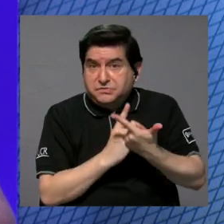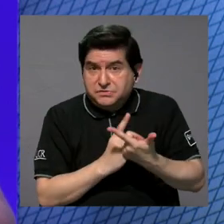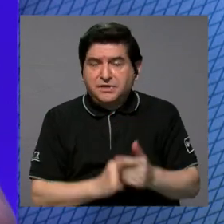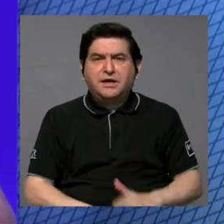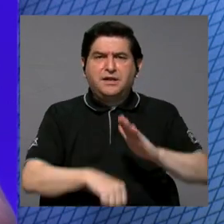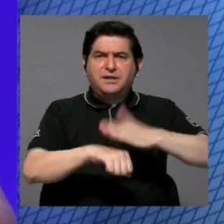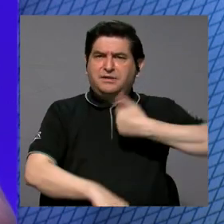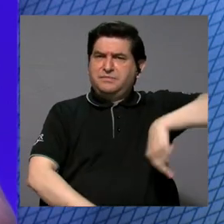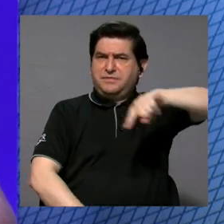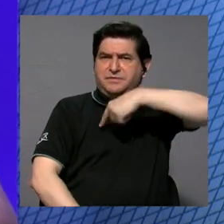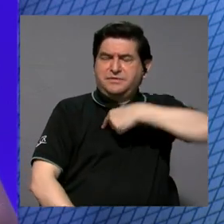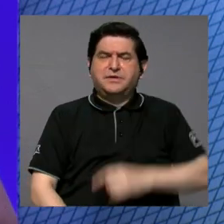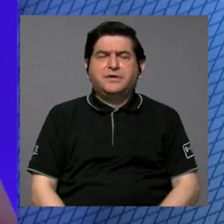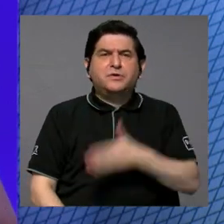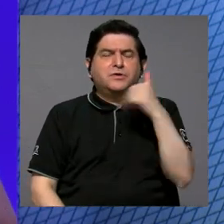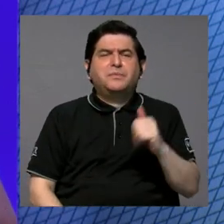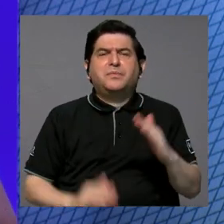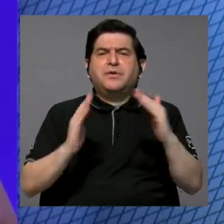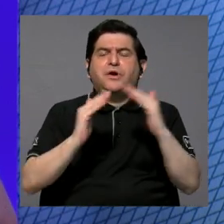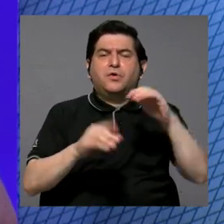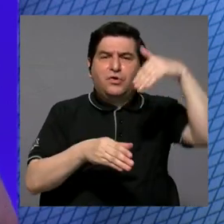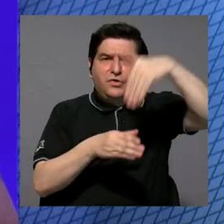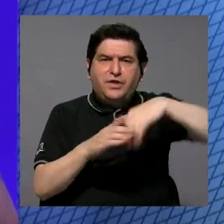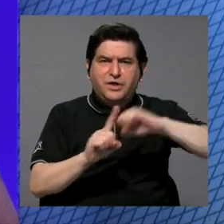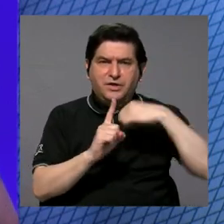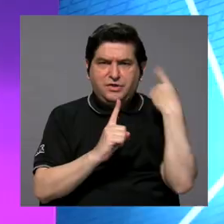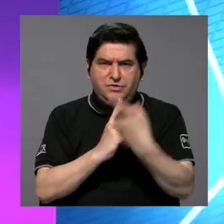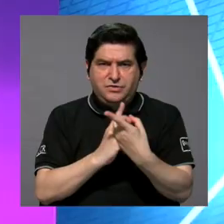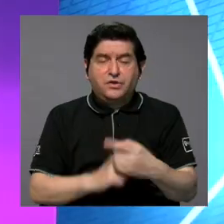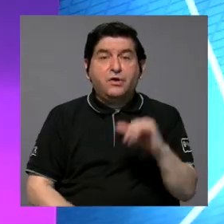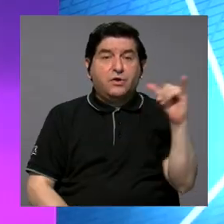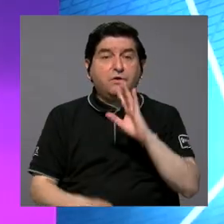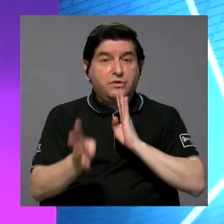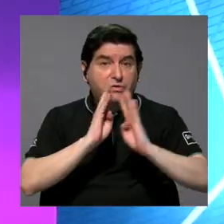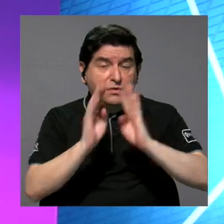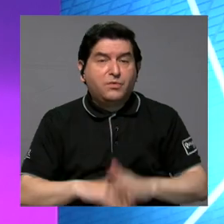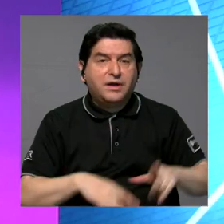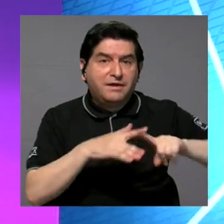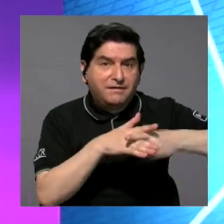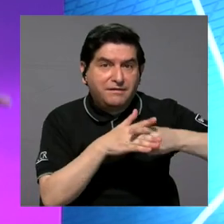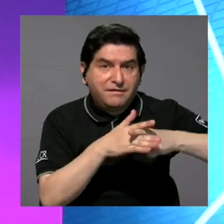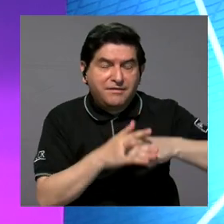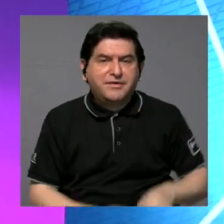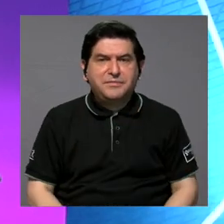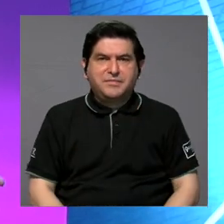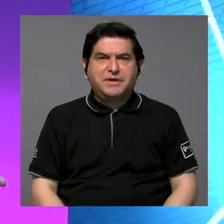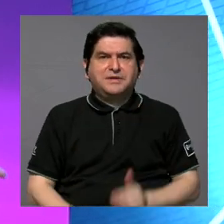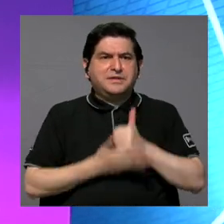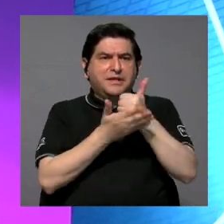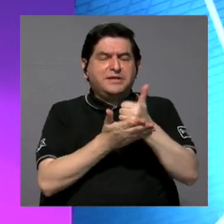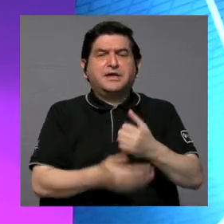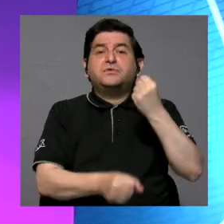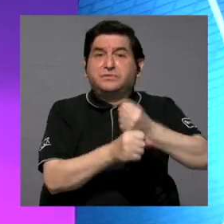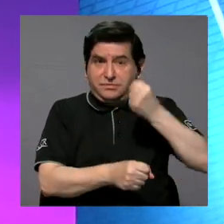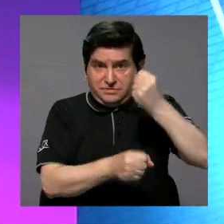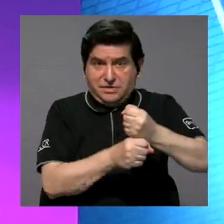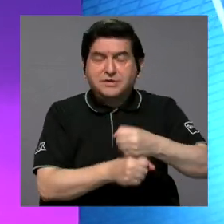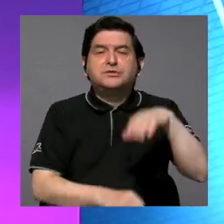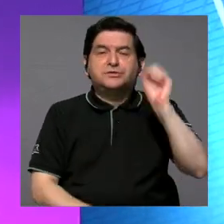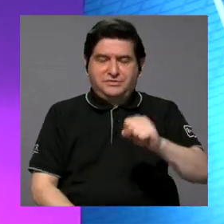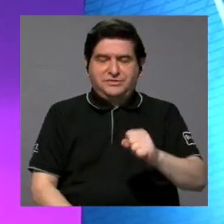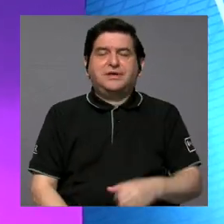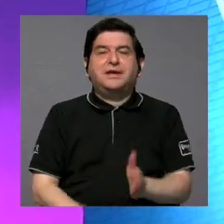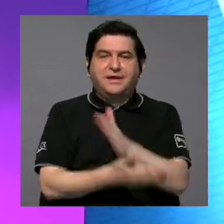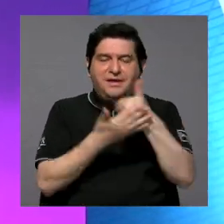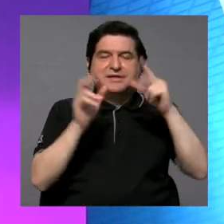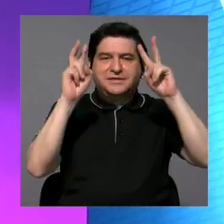realmente me permitan tener una mejor convivencia en sociedad. Inclusive también estamos hablando de herramientas que le sirven hasta para la empleabilidad. La empleabilidad es